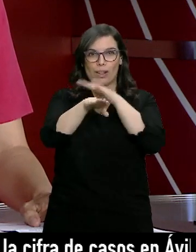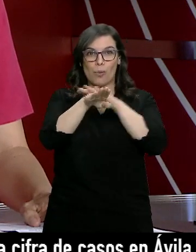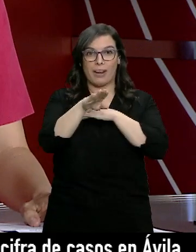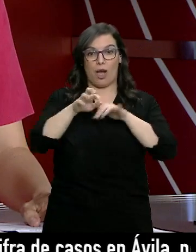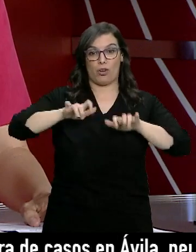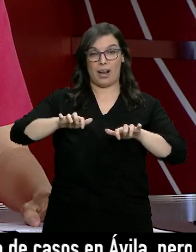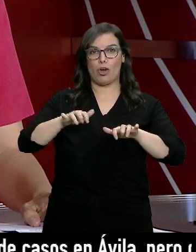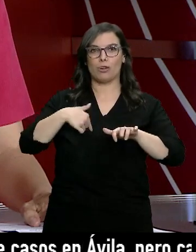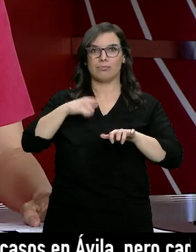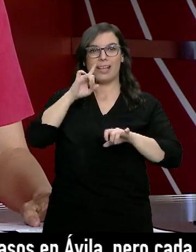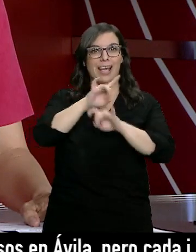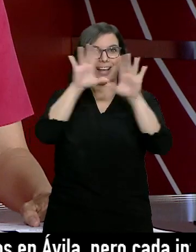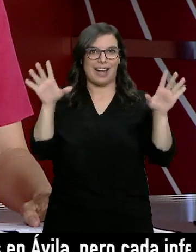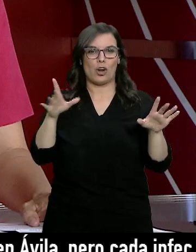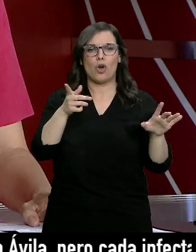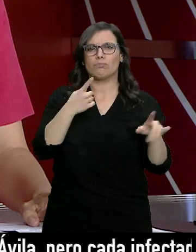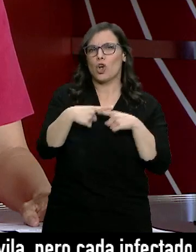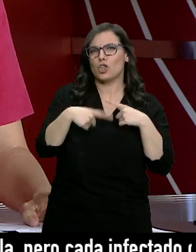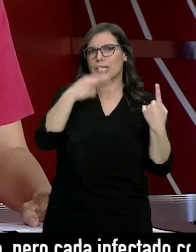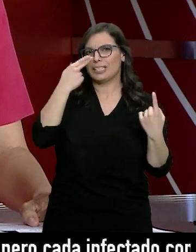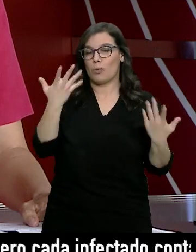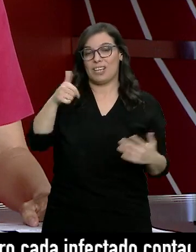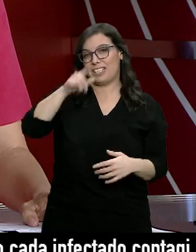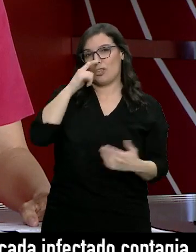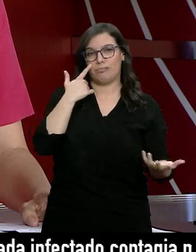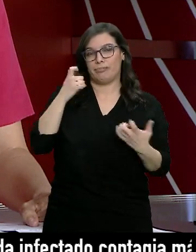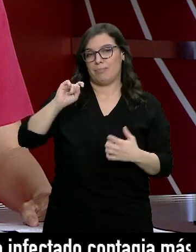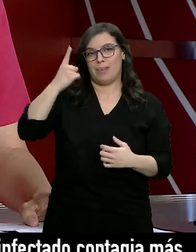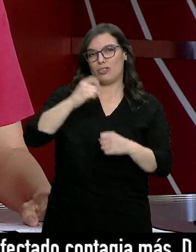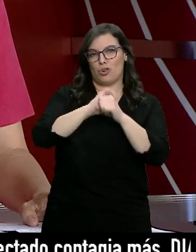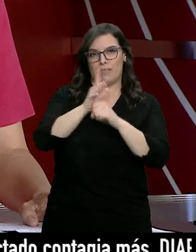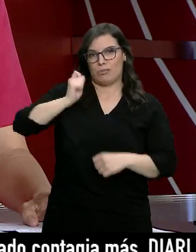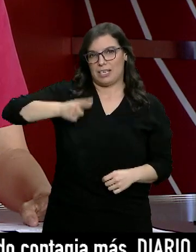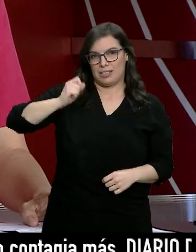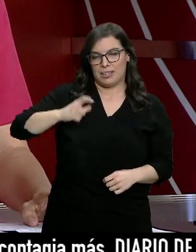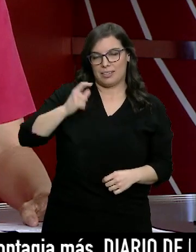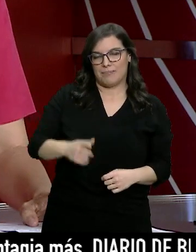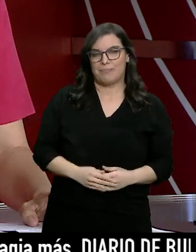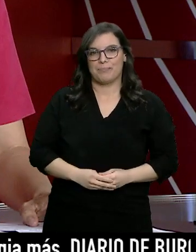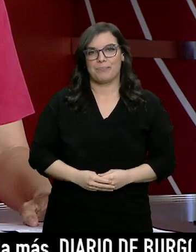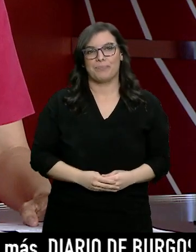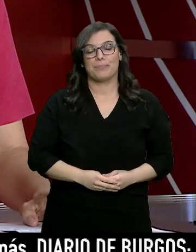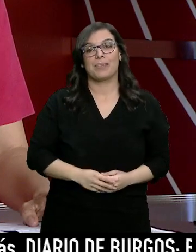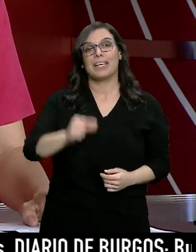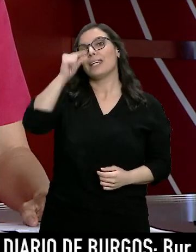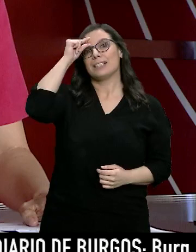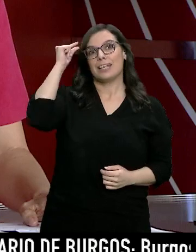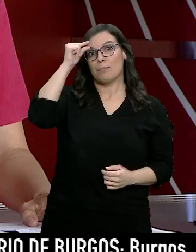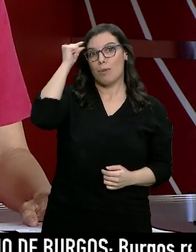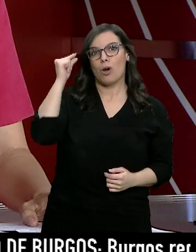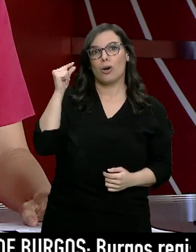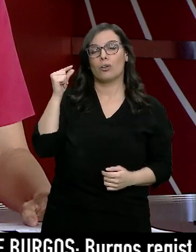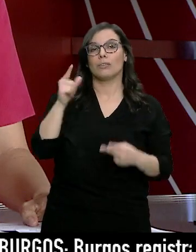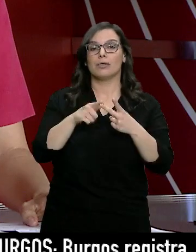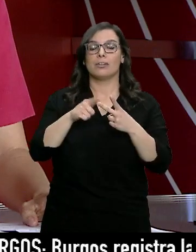por ejemplo, ha sido el año de la pandemia y sobre el COVID han sido las búsquedas más frecuentes en los buscadores. Fernando Simón, la masa